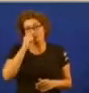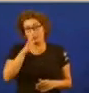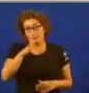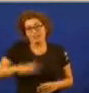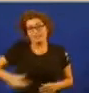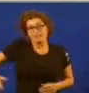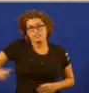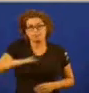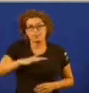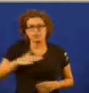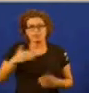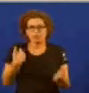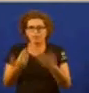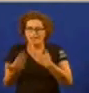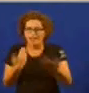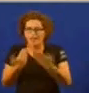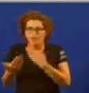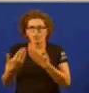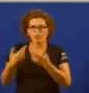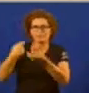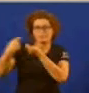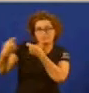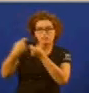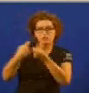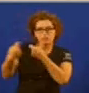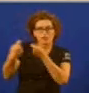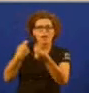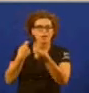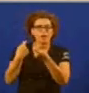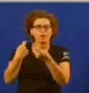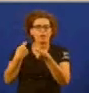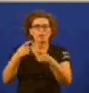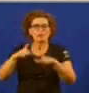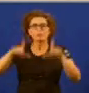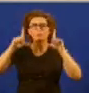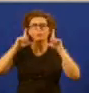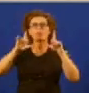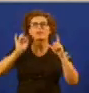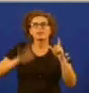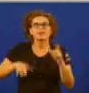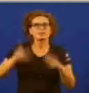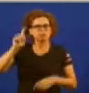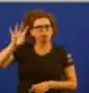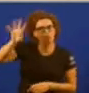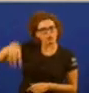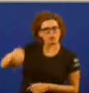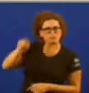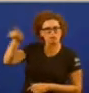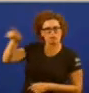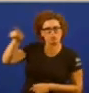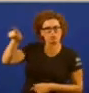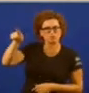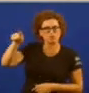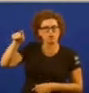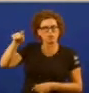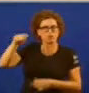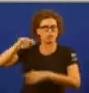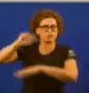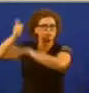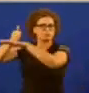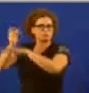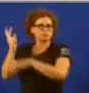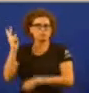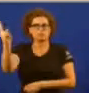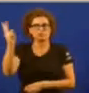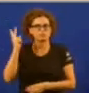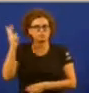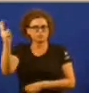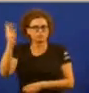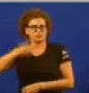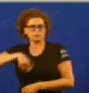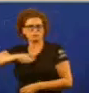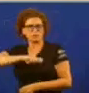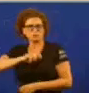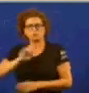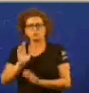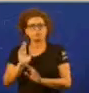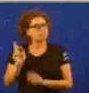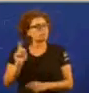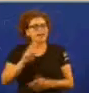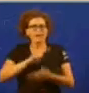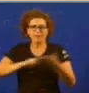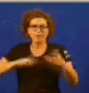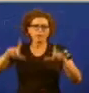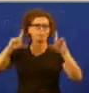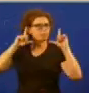de diálogo transaccional os actores non poden ser só Cataluña e a Administración xeral do Estado Galicia ten que estar